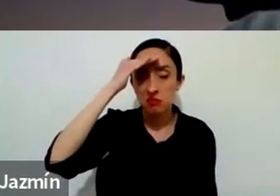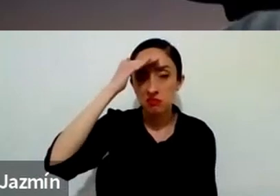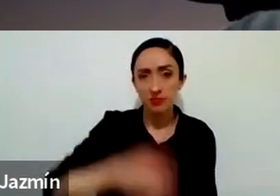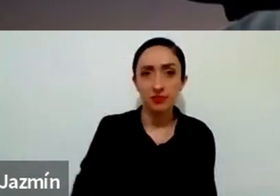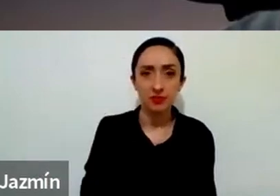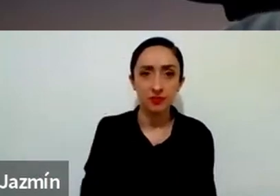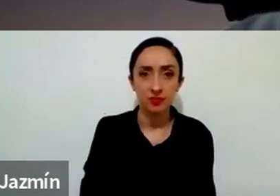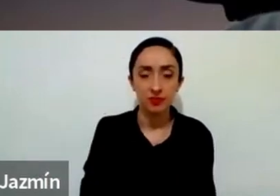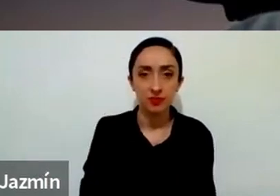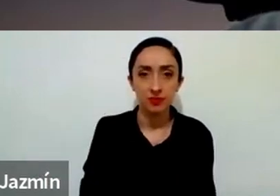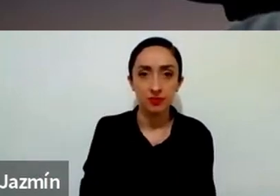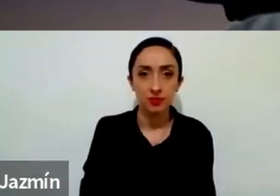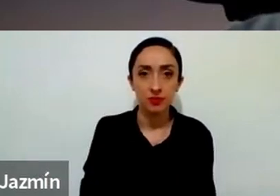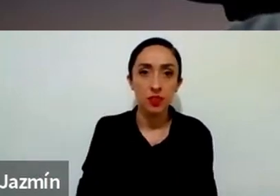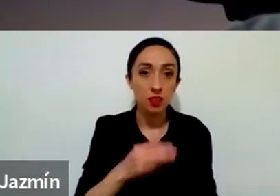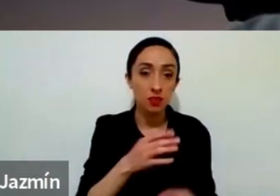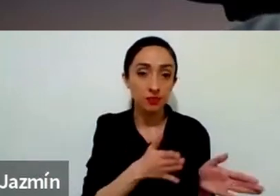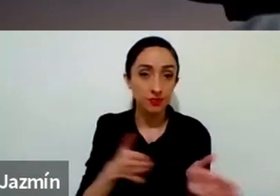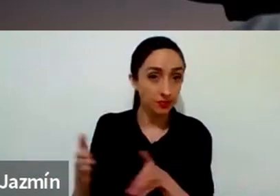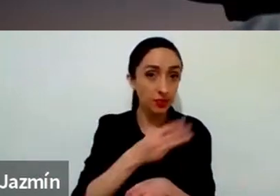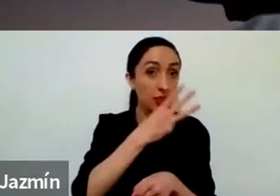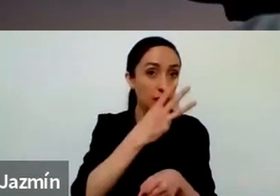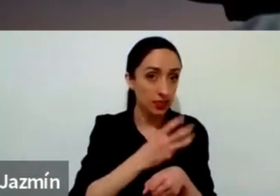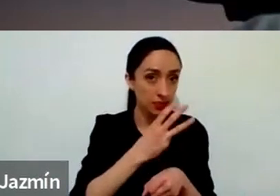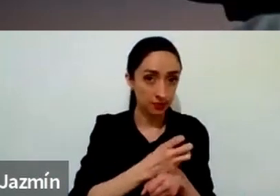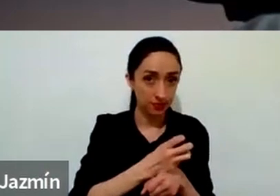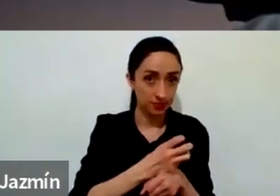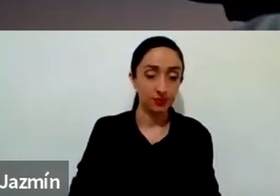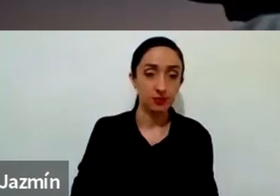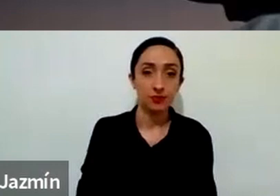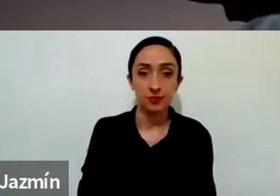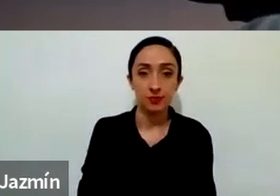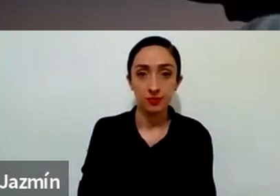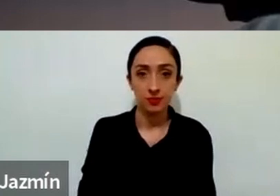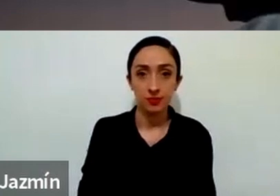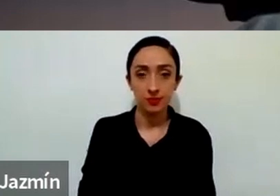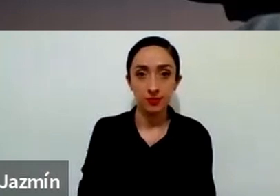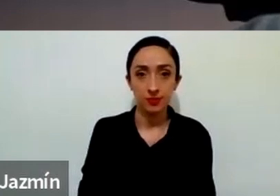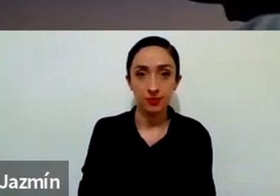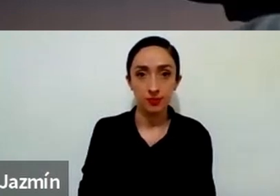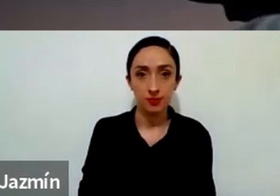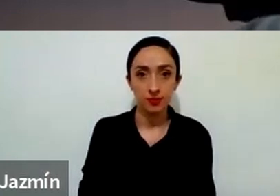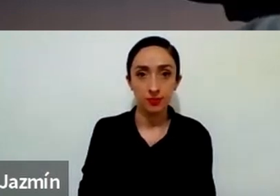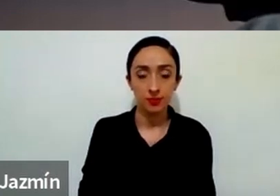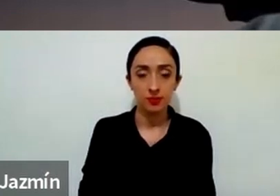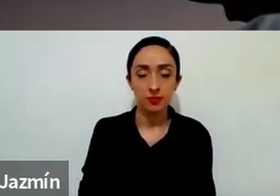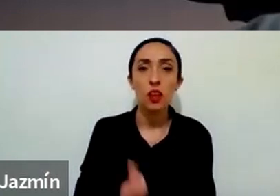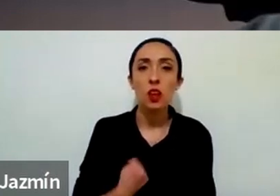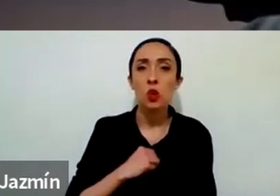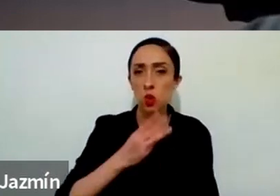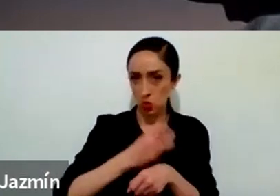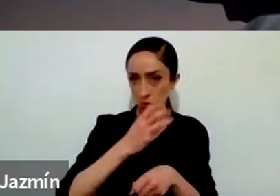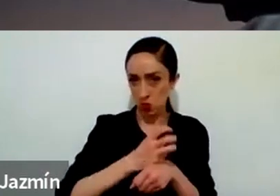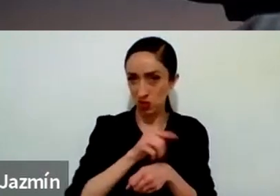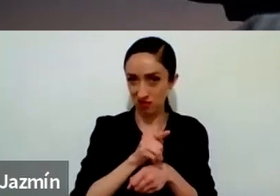El tercer paso ya es el paso donde estamos, ay disculpen, estamos repasando el